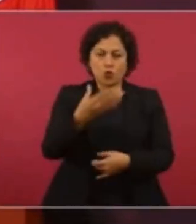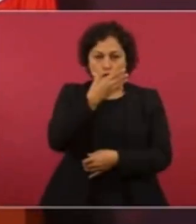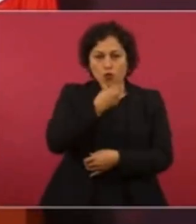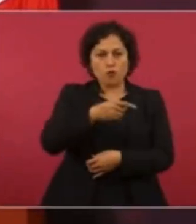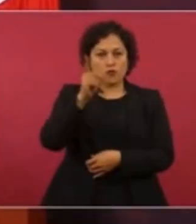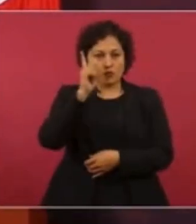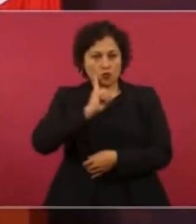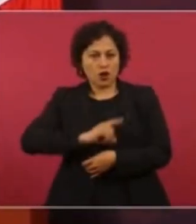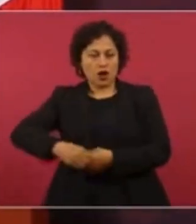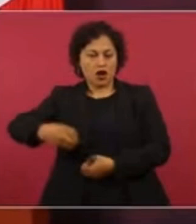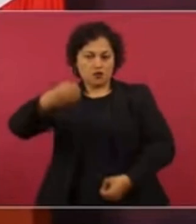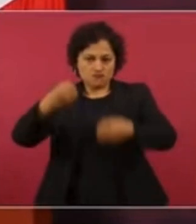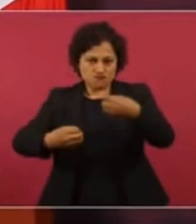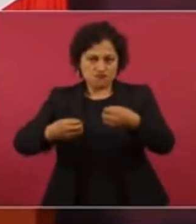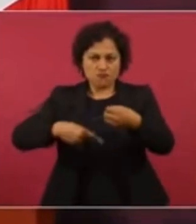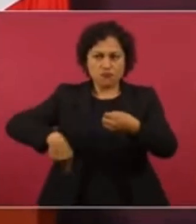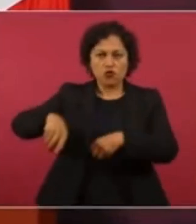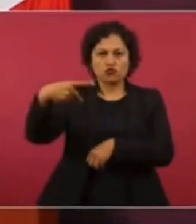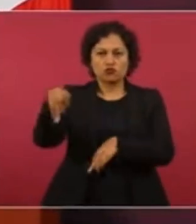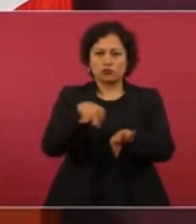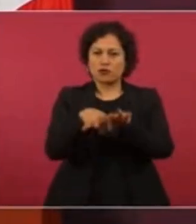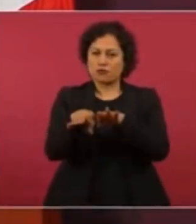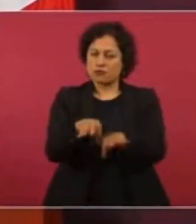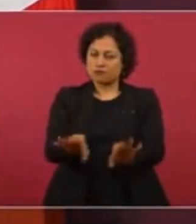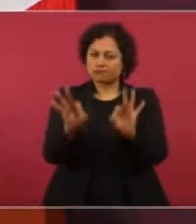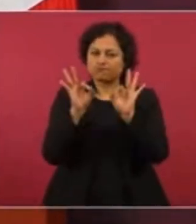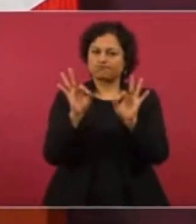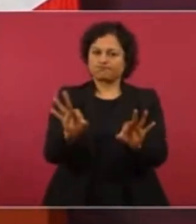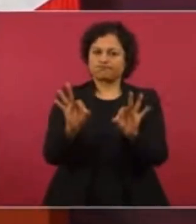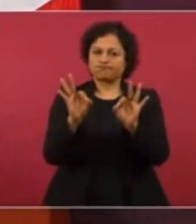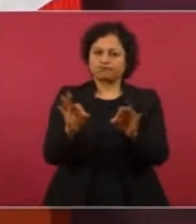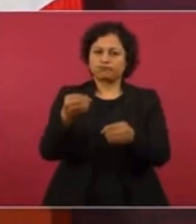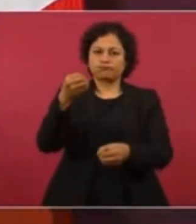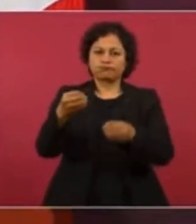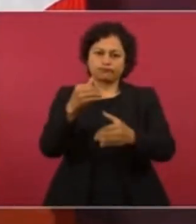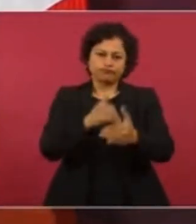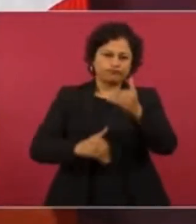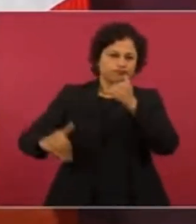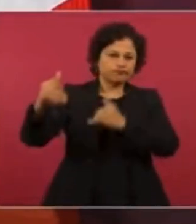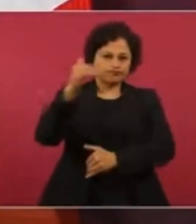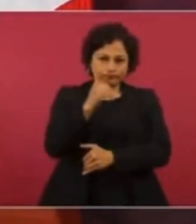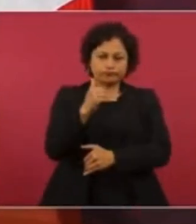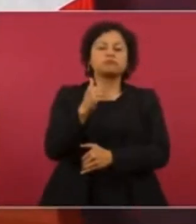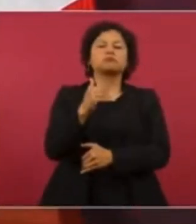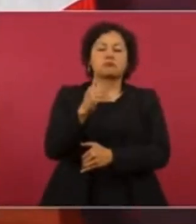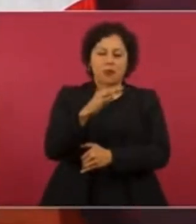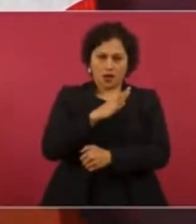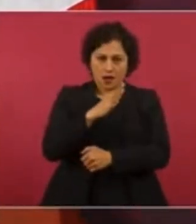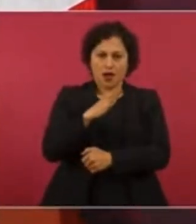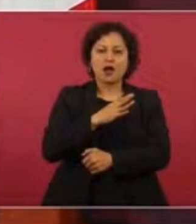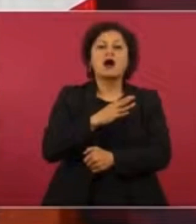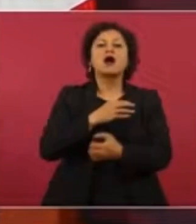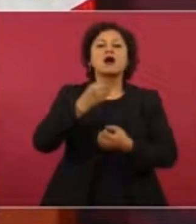magistrados, ministros.